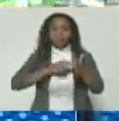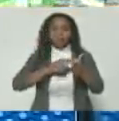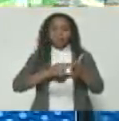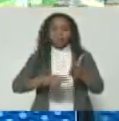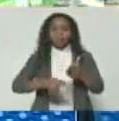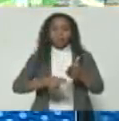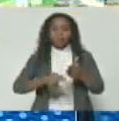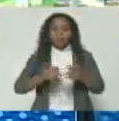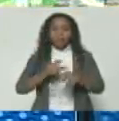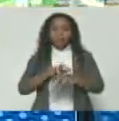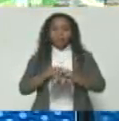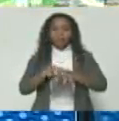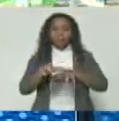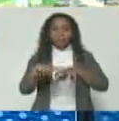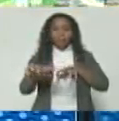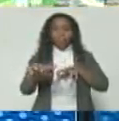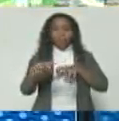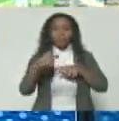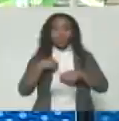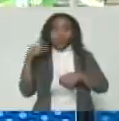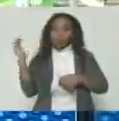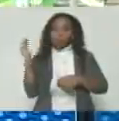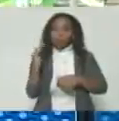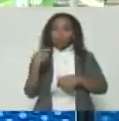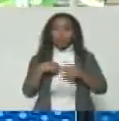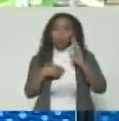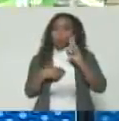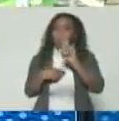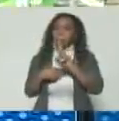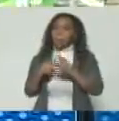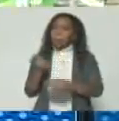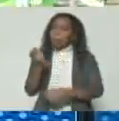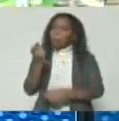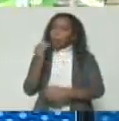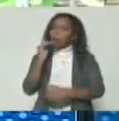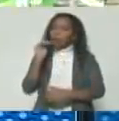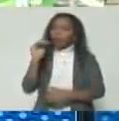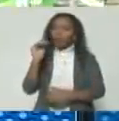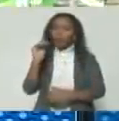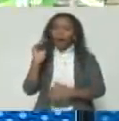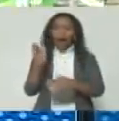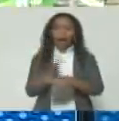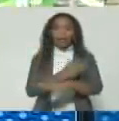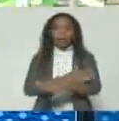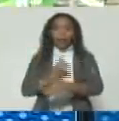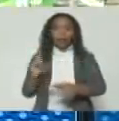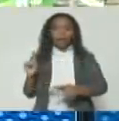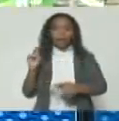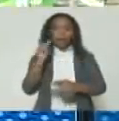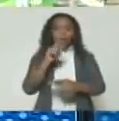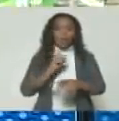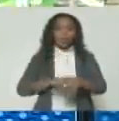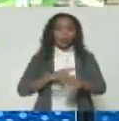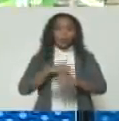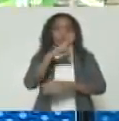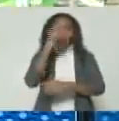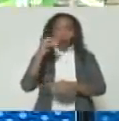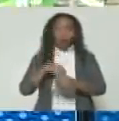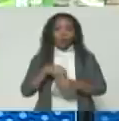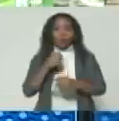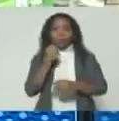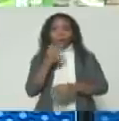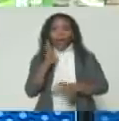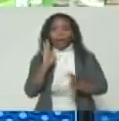alcabalas. Yo venía para acá y no vi ninguna alcabala. Antes para subir a Caracas en tiempo de cuarentena, bueno,